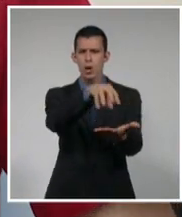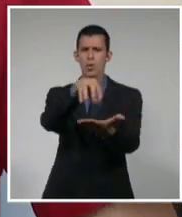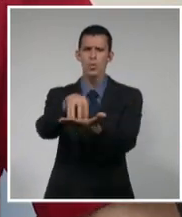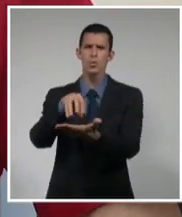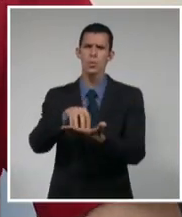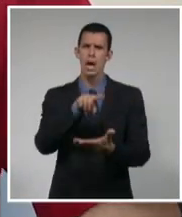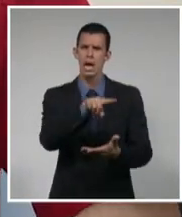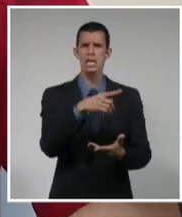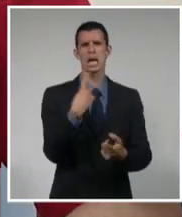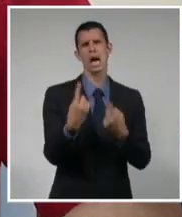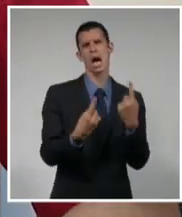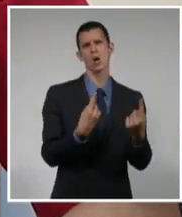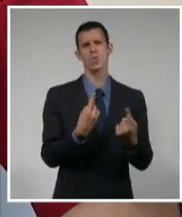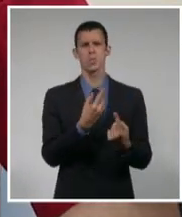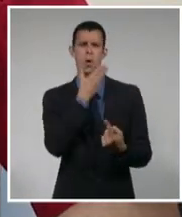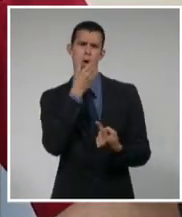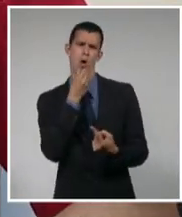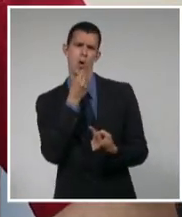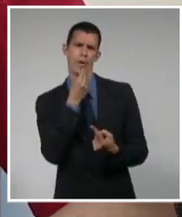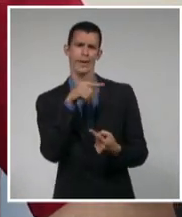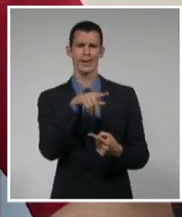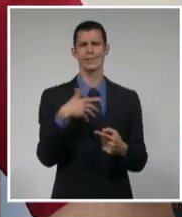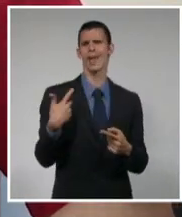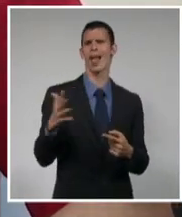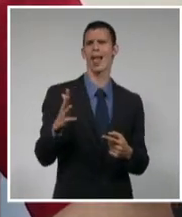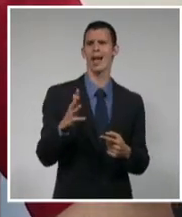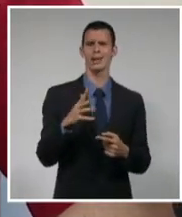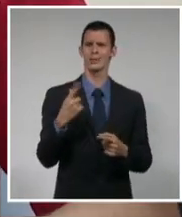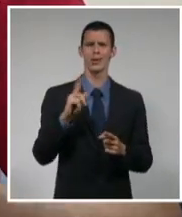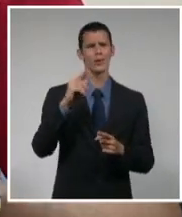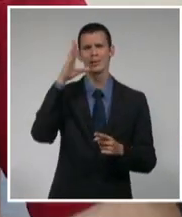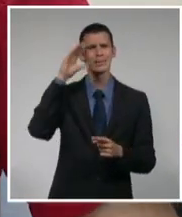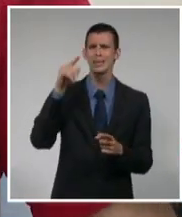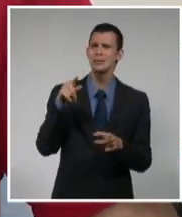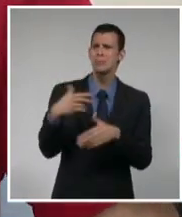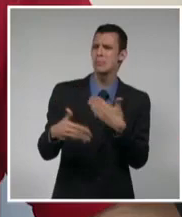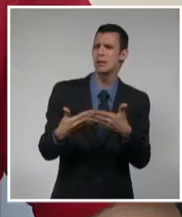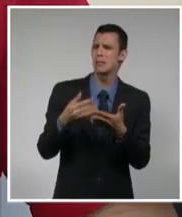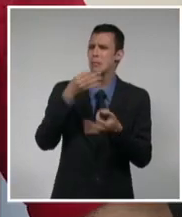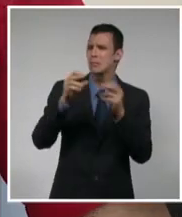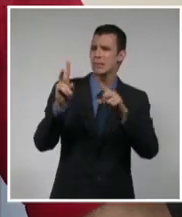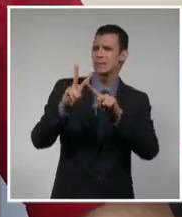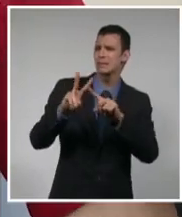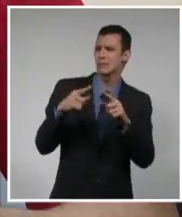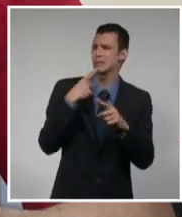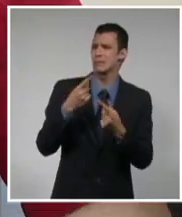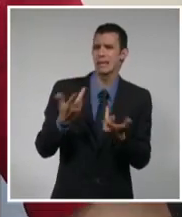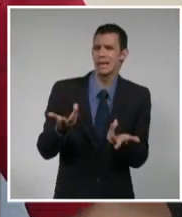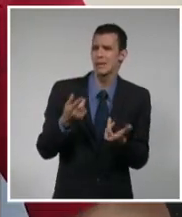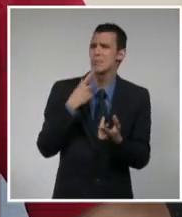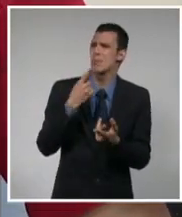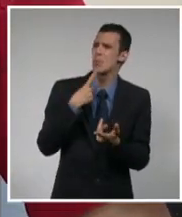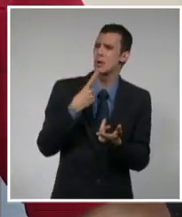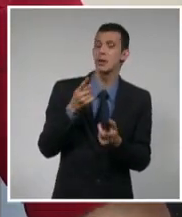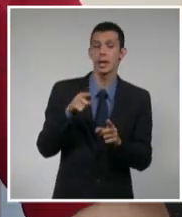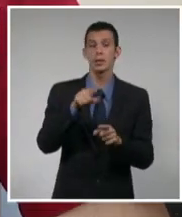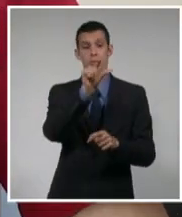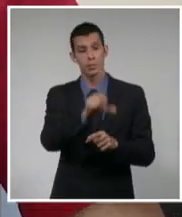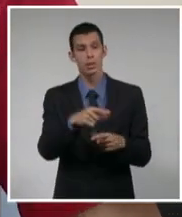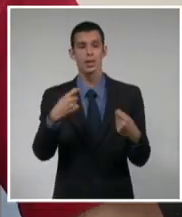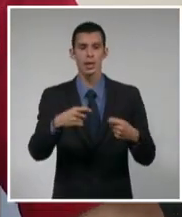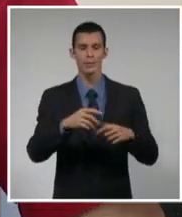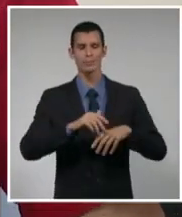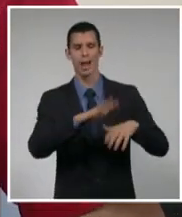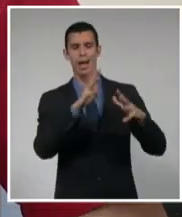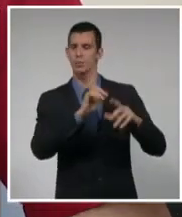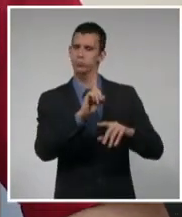quizás no hayan entendido cada una de las medidas que se han orientado y poder persuadir, poder también explicar,